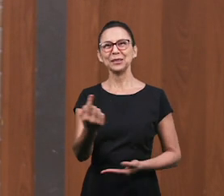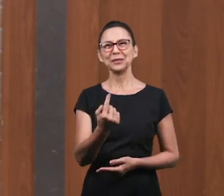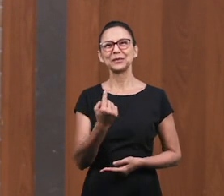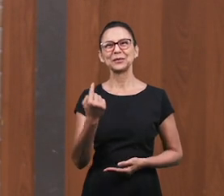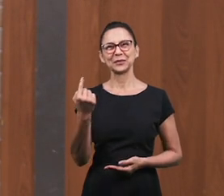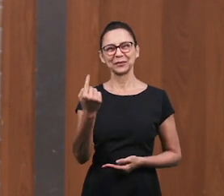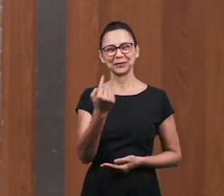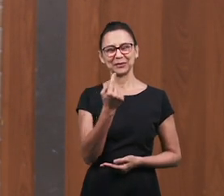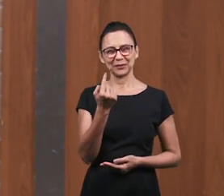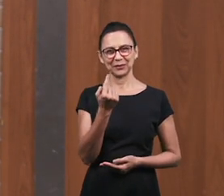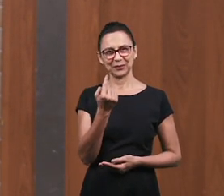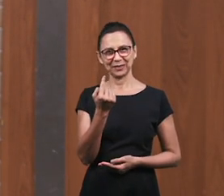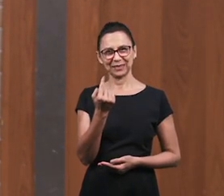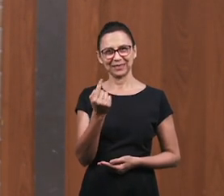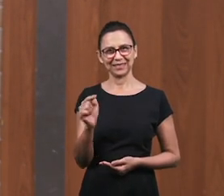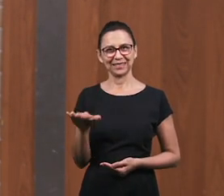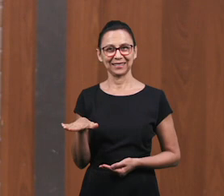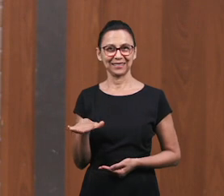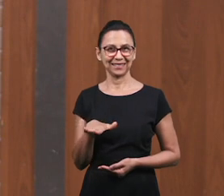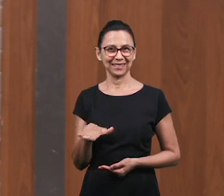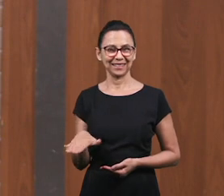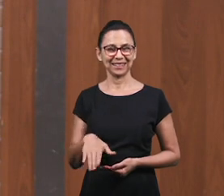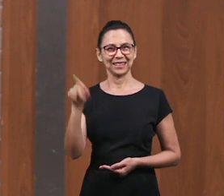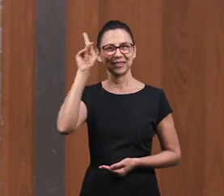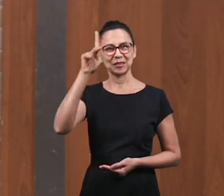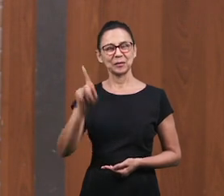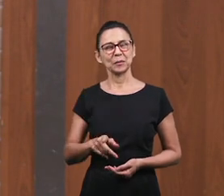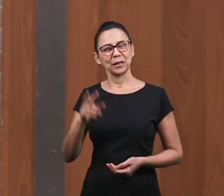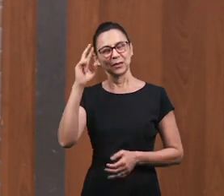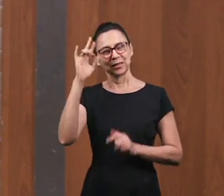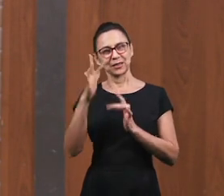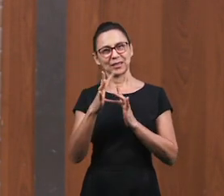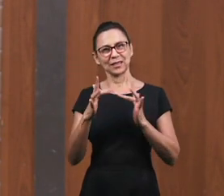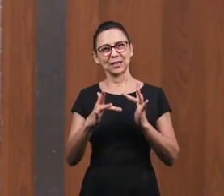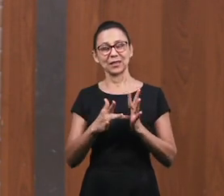Saludamos a todos los intermedios con la paz del Señor Jesús.